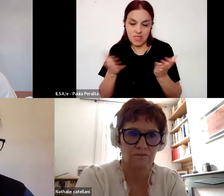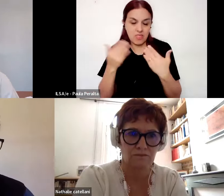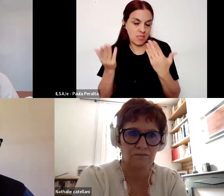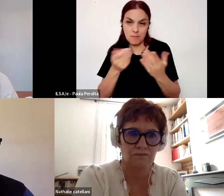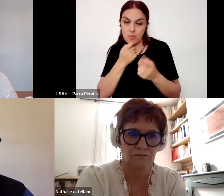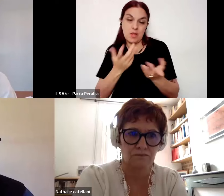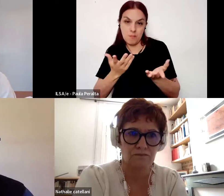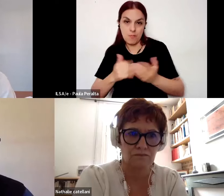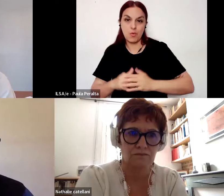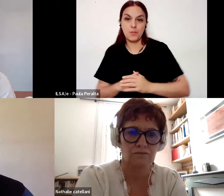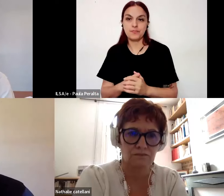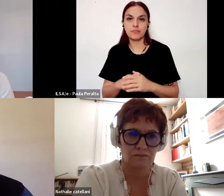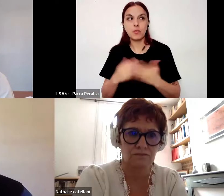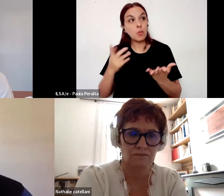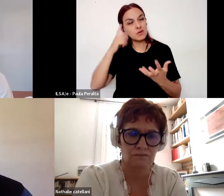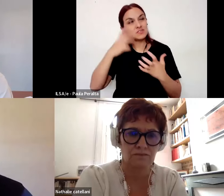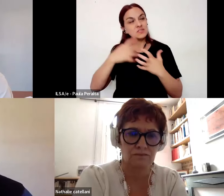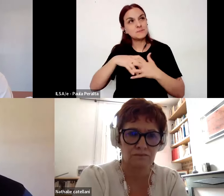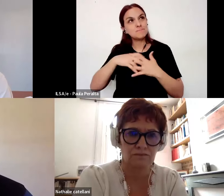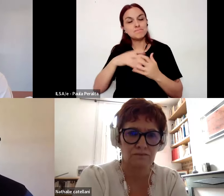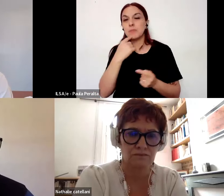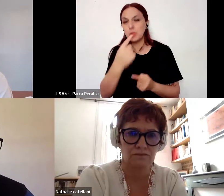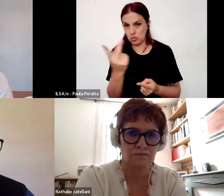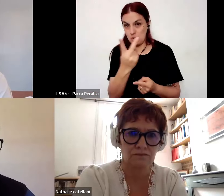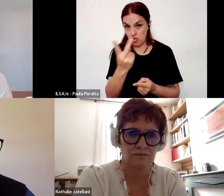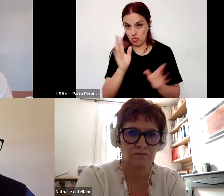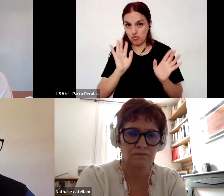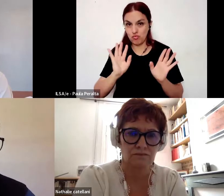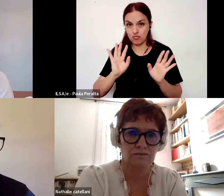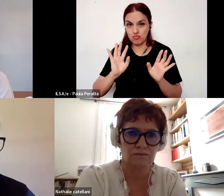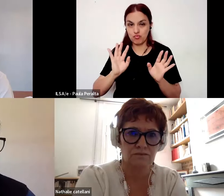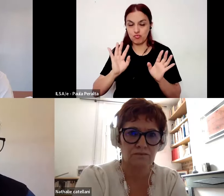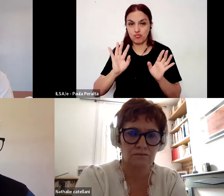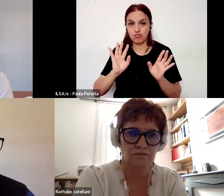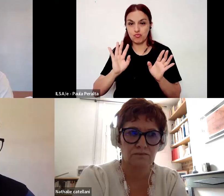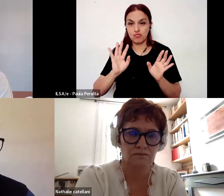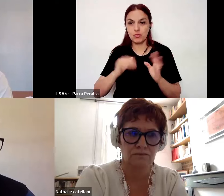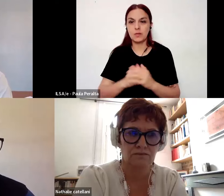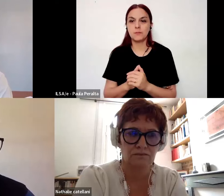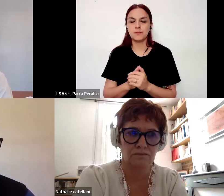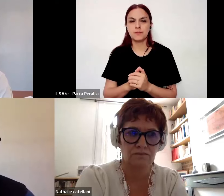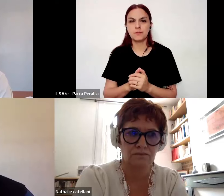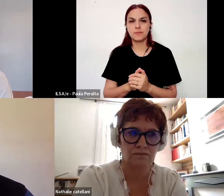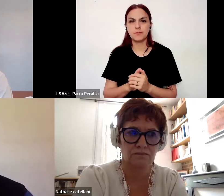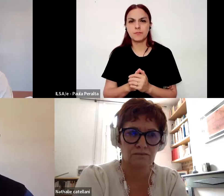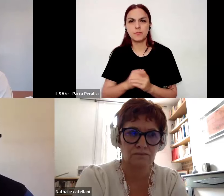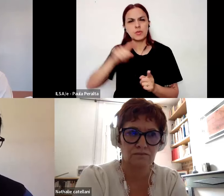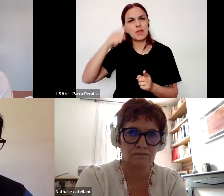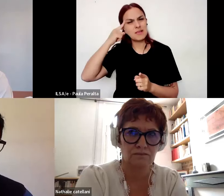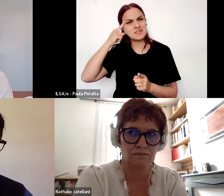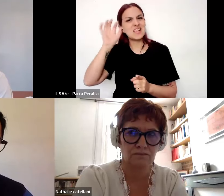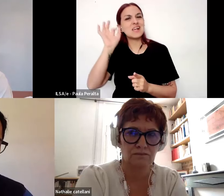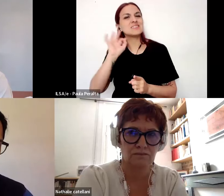modo y ahí me preguntaba o les pregunto en realidad a ustedes qué lugar consideran que ocupan esos saberes